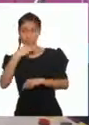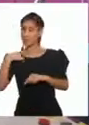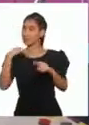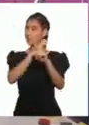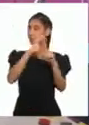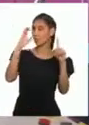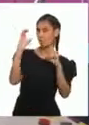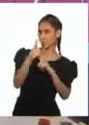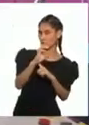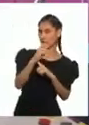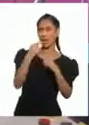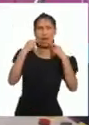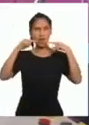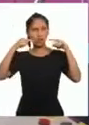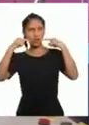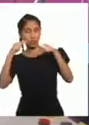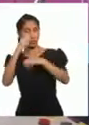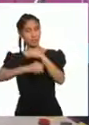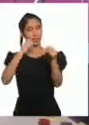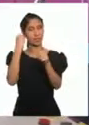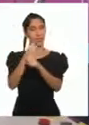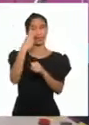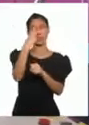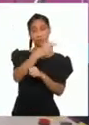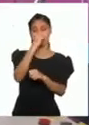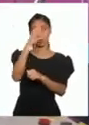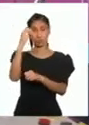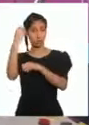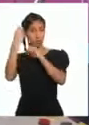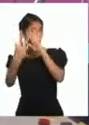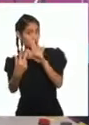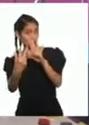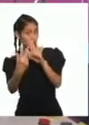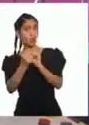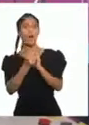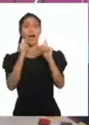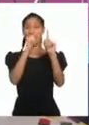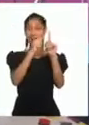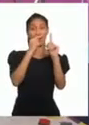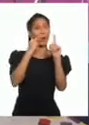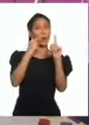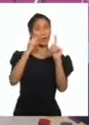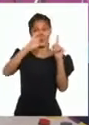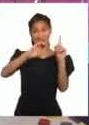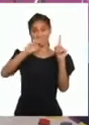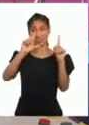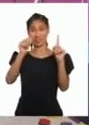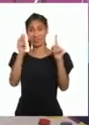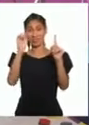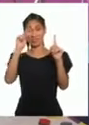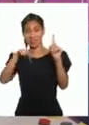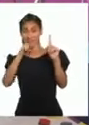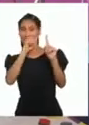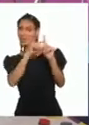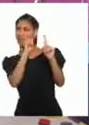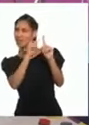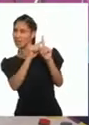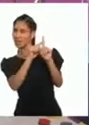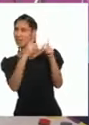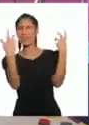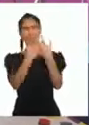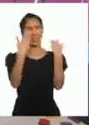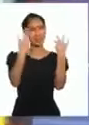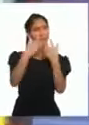declaró en el año 2008 al Clarín Cajamarquino como Patrimonio Cultural